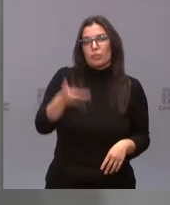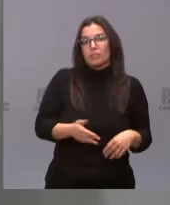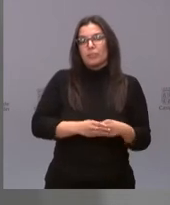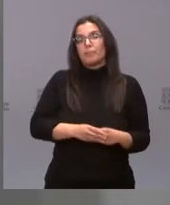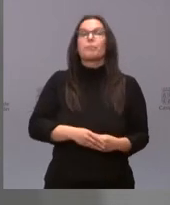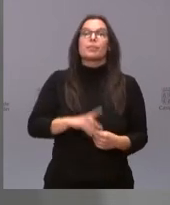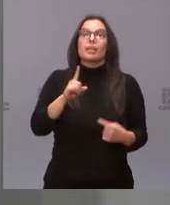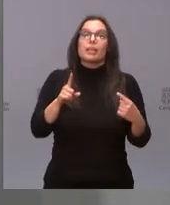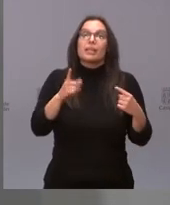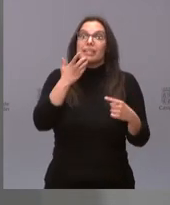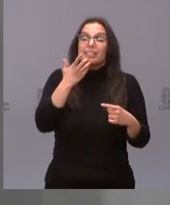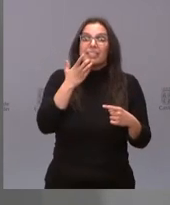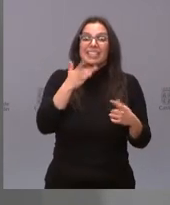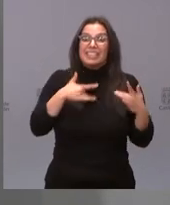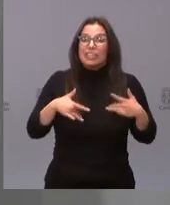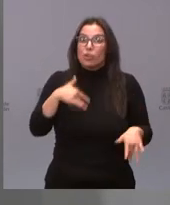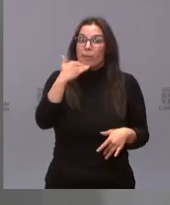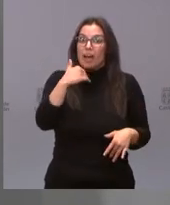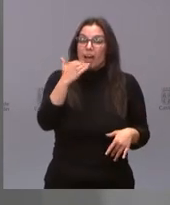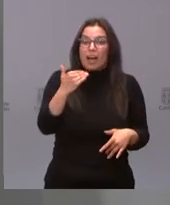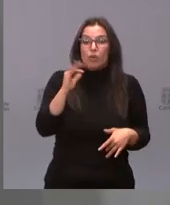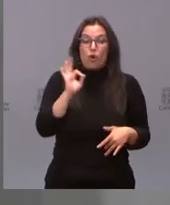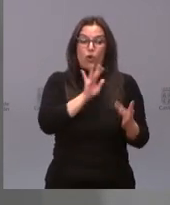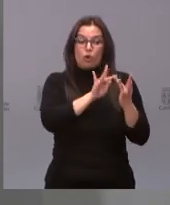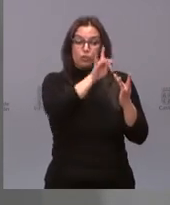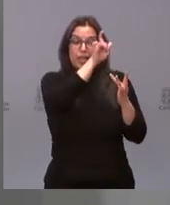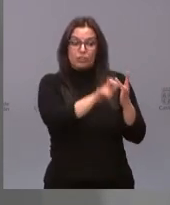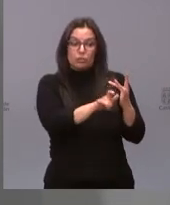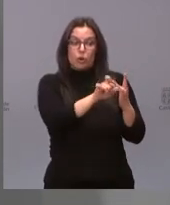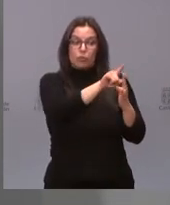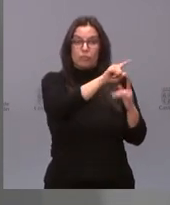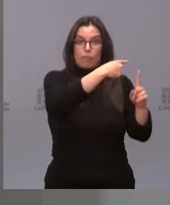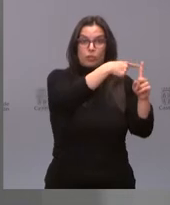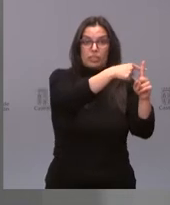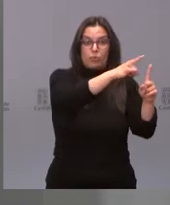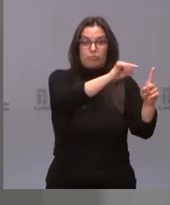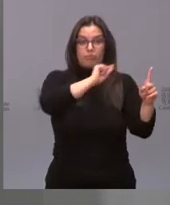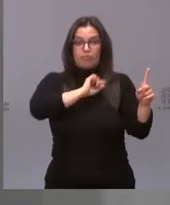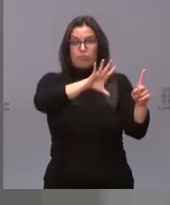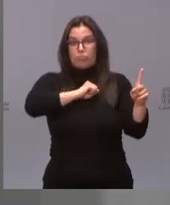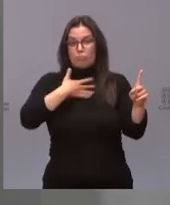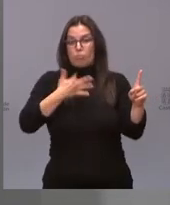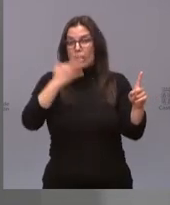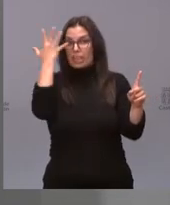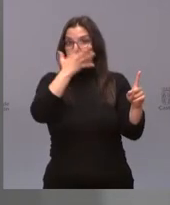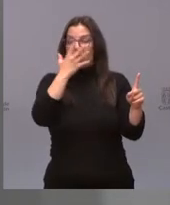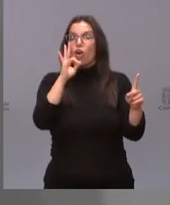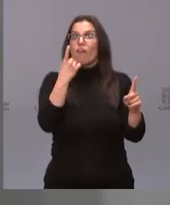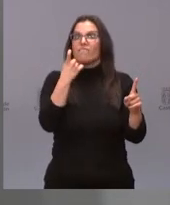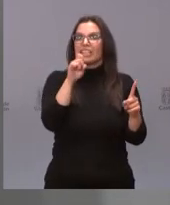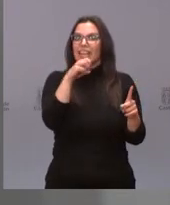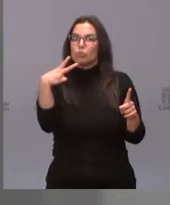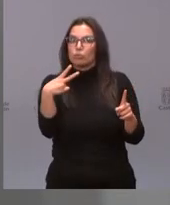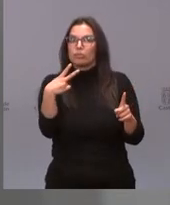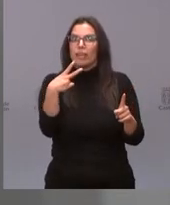me quedo en casa si tengo síntomas o soy contacto estrecho o me he hecho una prueba de detección, infección activa y